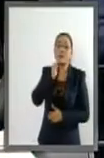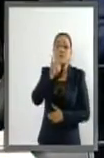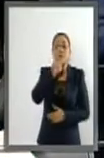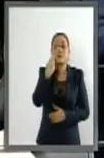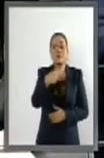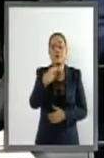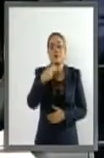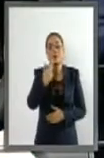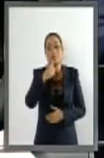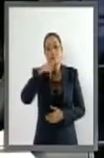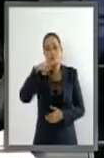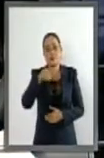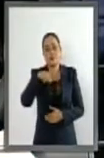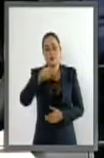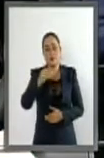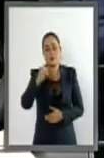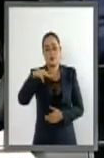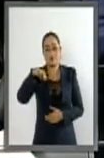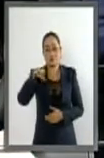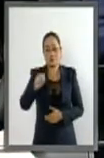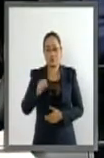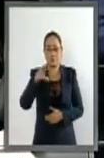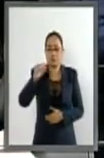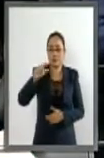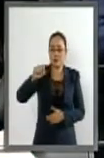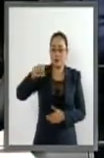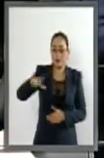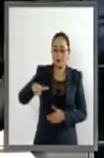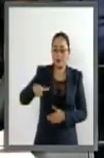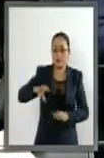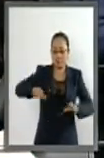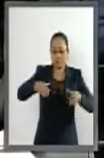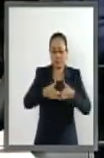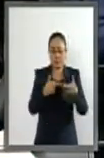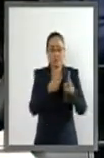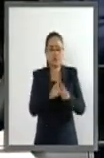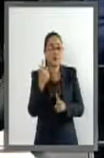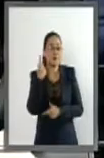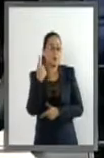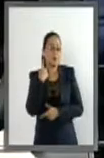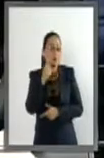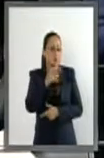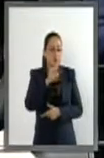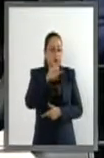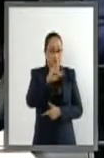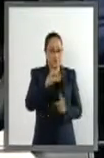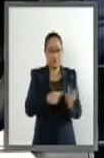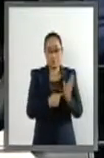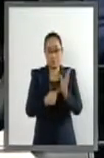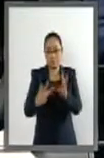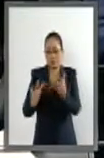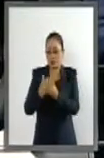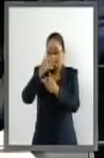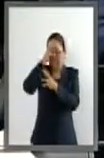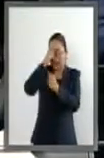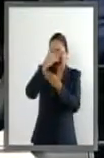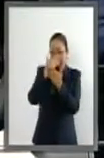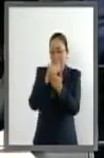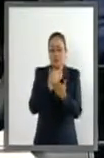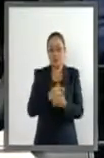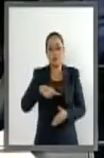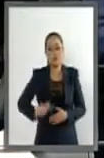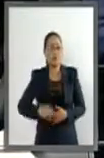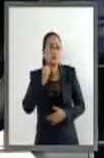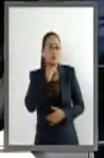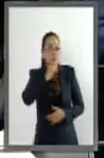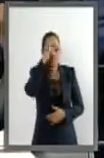Humberto Mayanz Canabal, para presentar a nombre de los senadores del Grupo Parlamentario del Partido Revolucionario Institucional un punto de acuerdo por el que el Senado